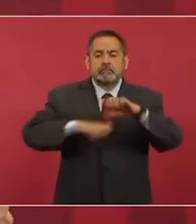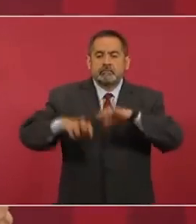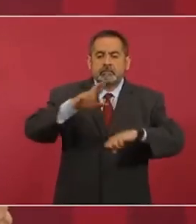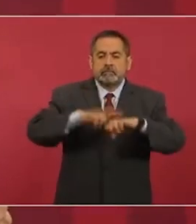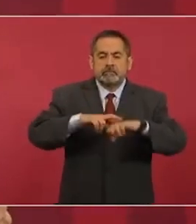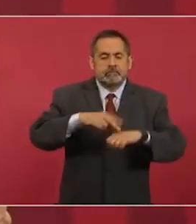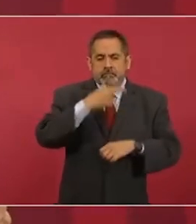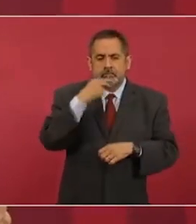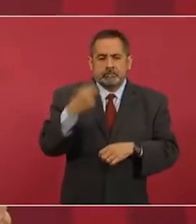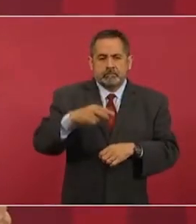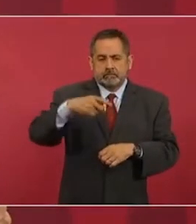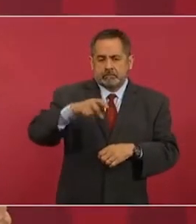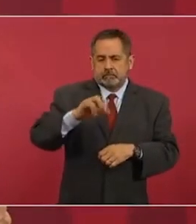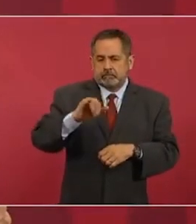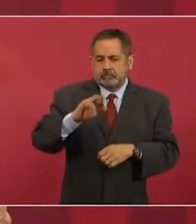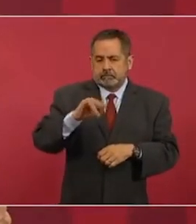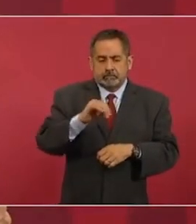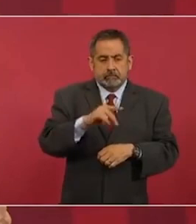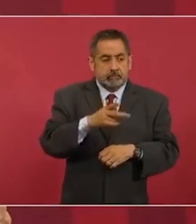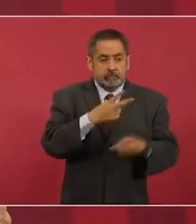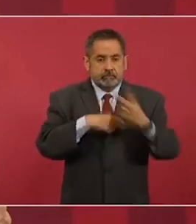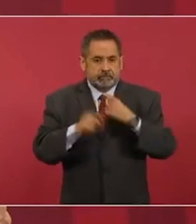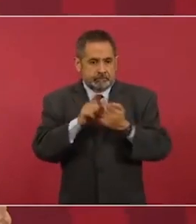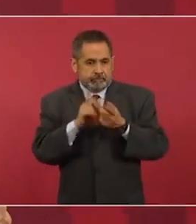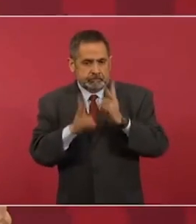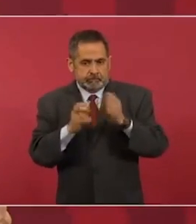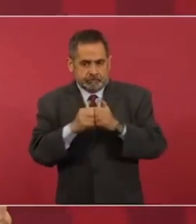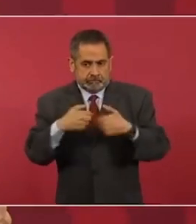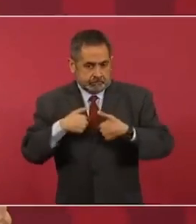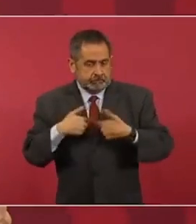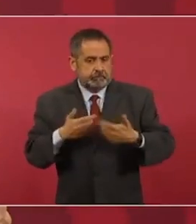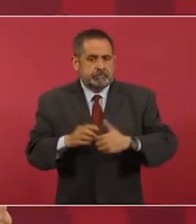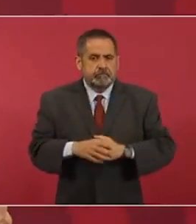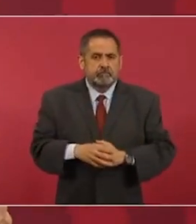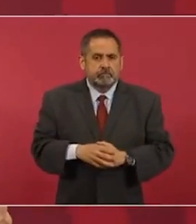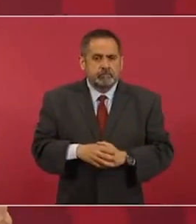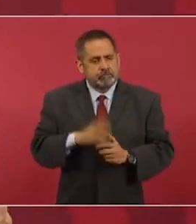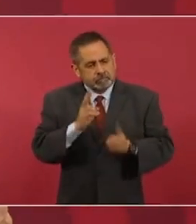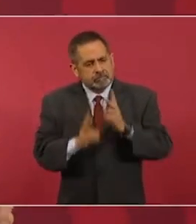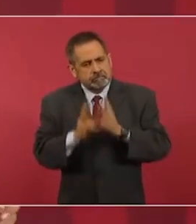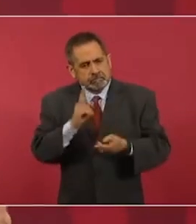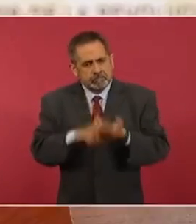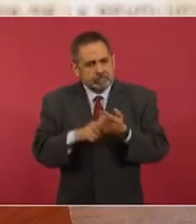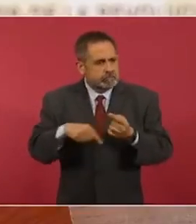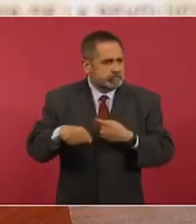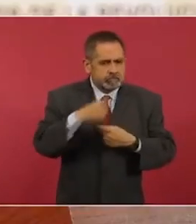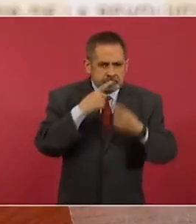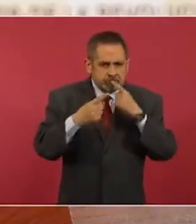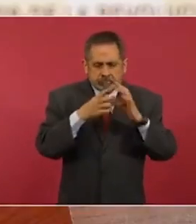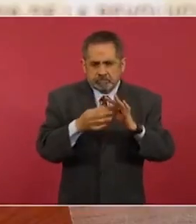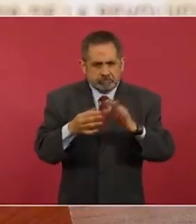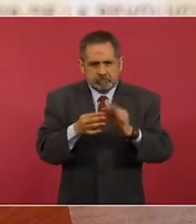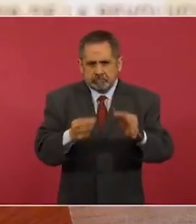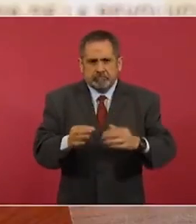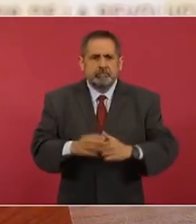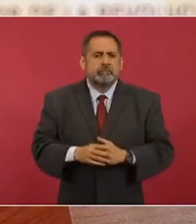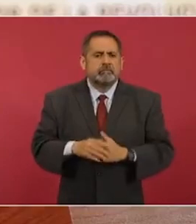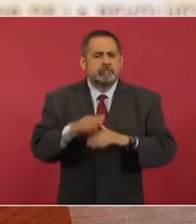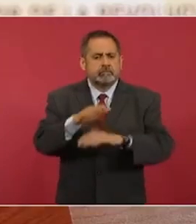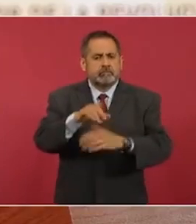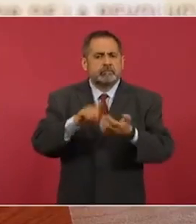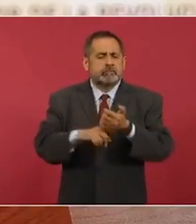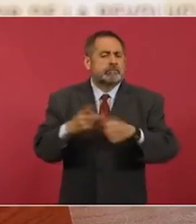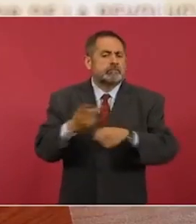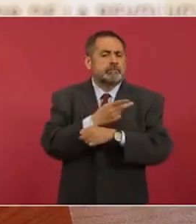vino a verme, platicamos sobre